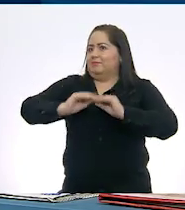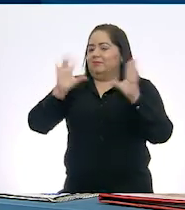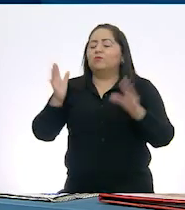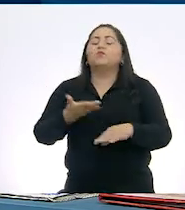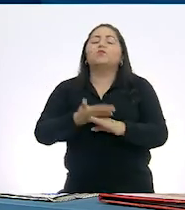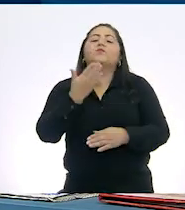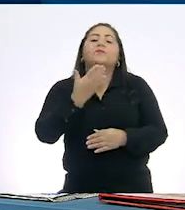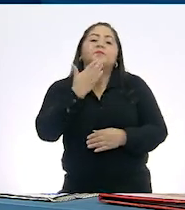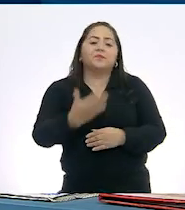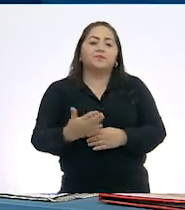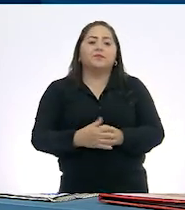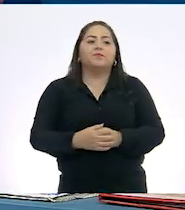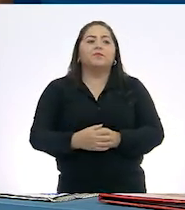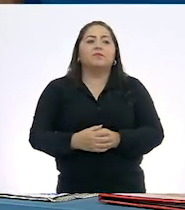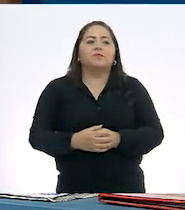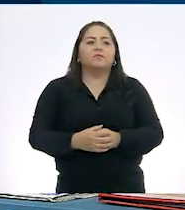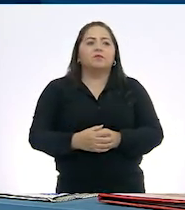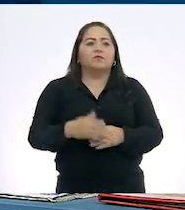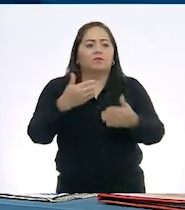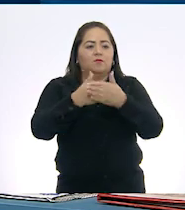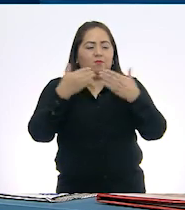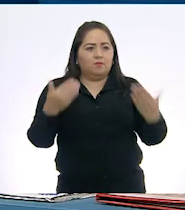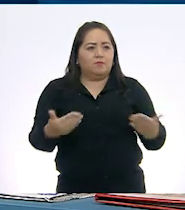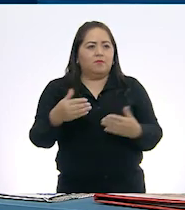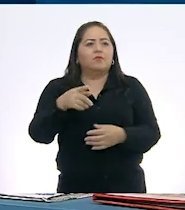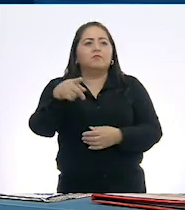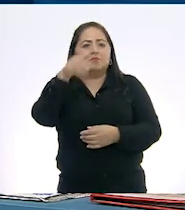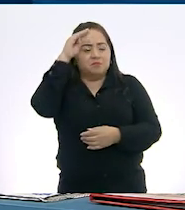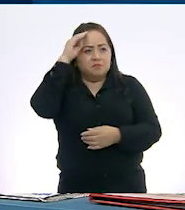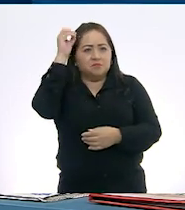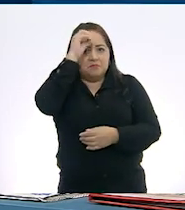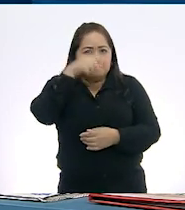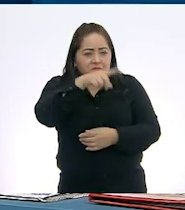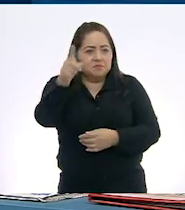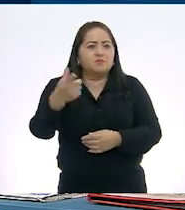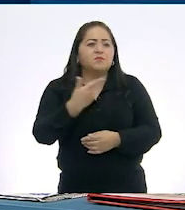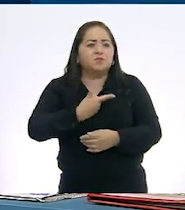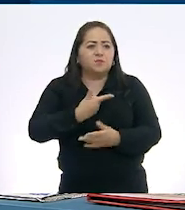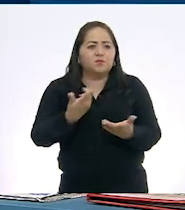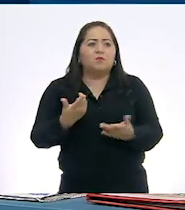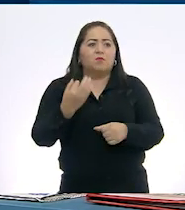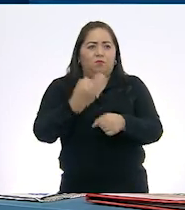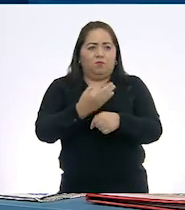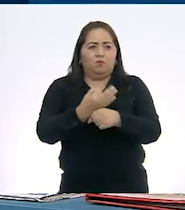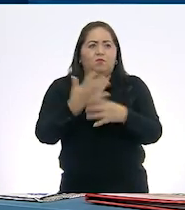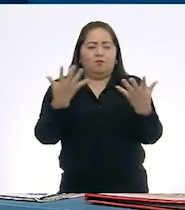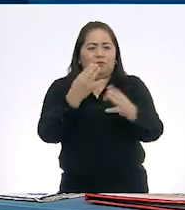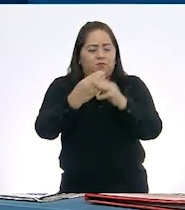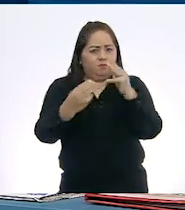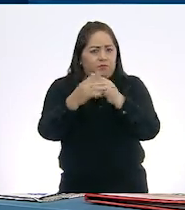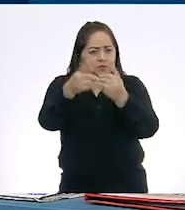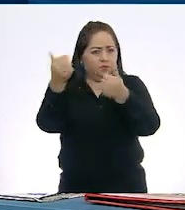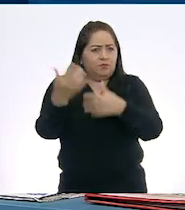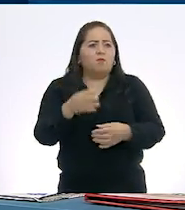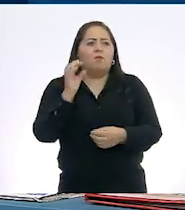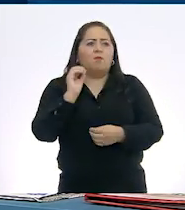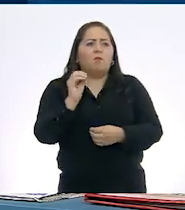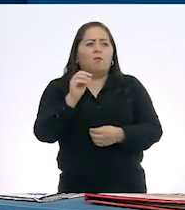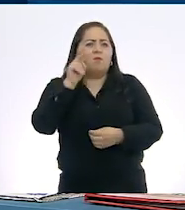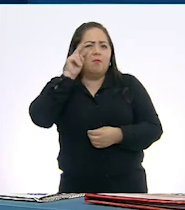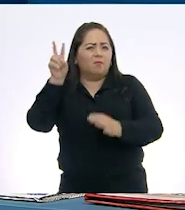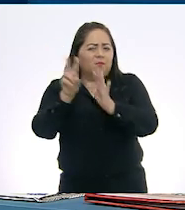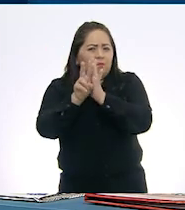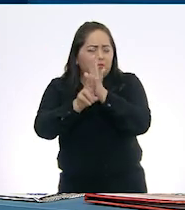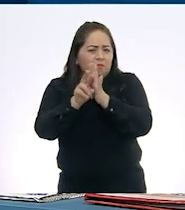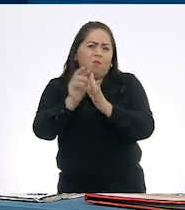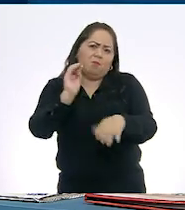Muy bien. Vamos a ponernos manos a la obra. Sí, maestra. ¿Qué te parece? ¿Qué les parece, niños? Rebúnen sus materiales, todo lo que vimos en el video